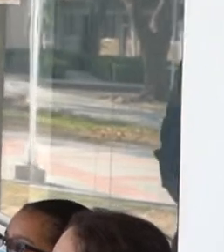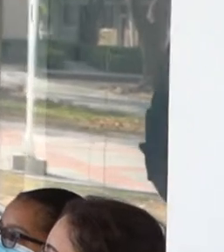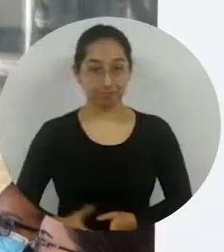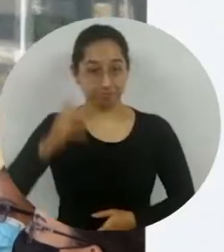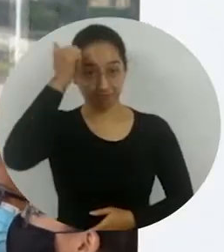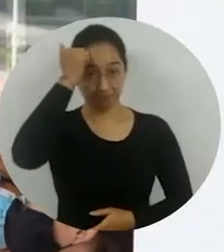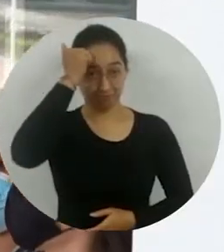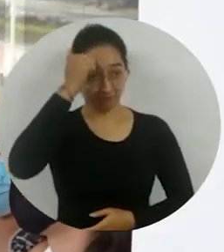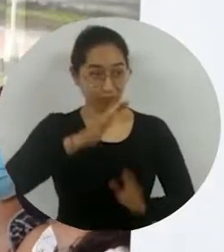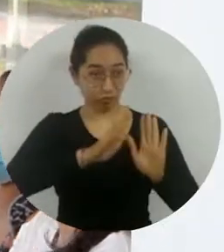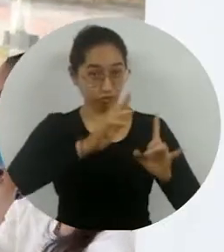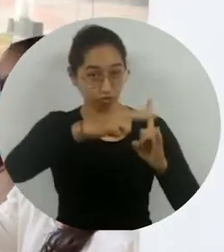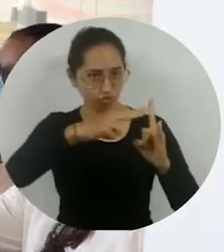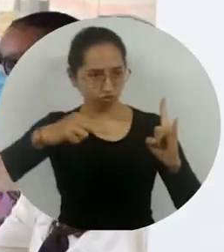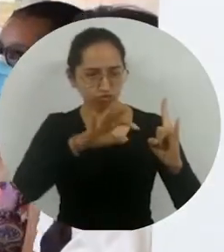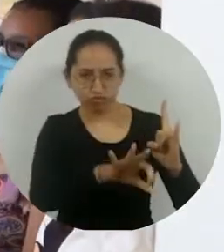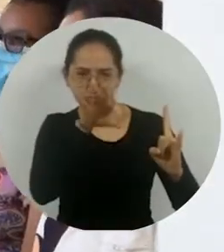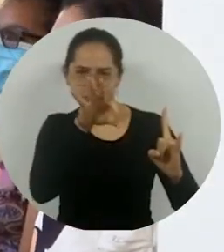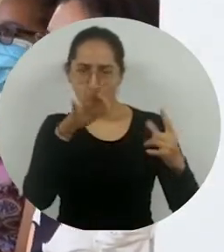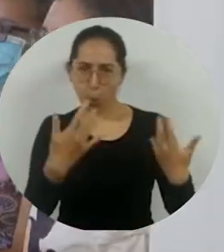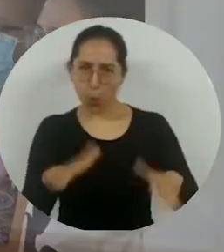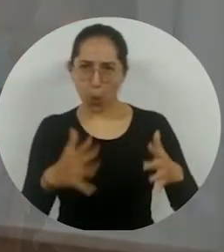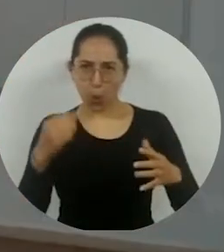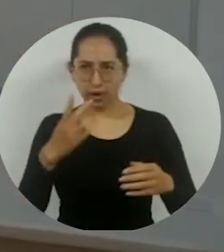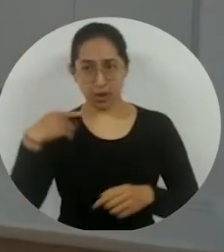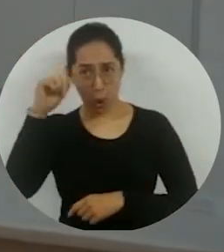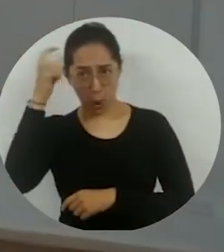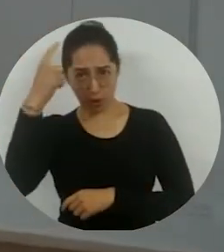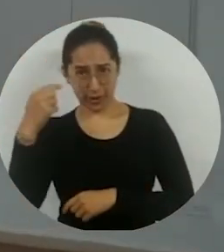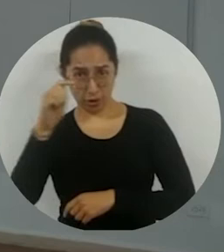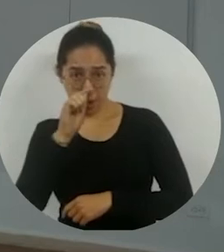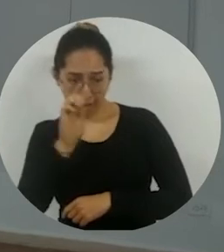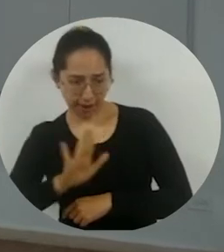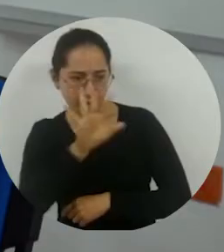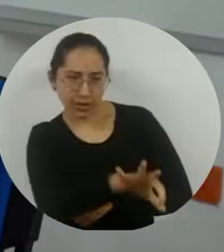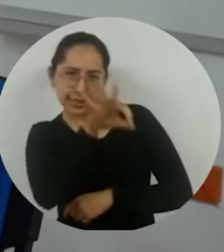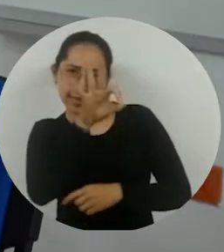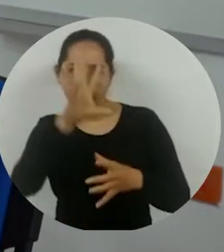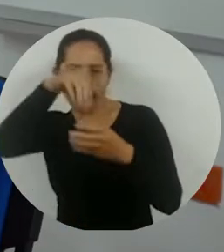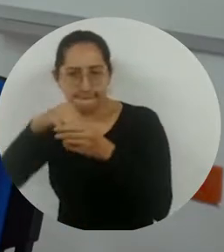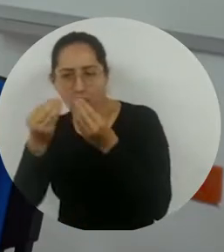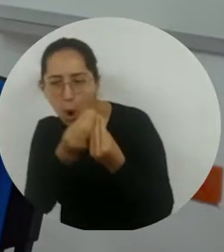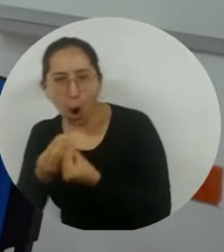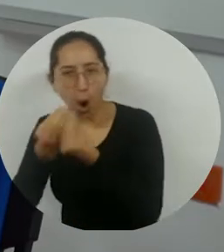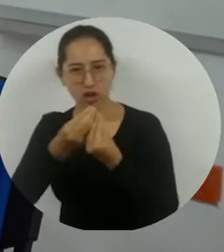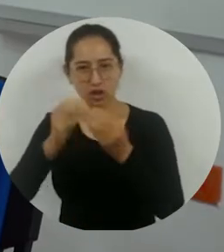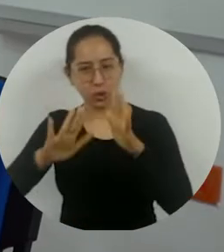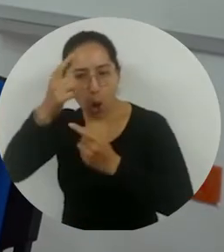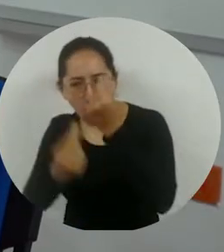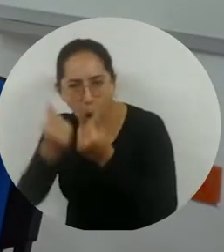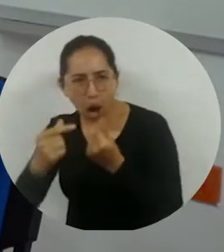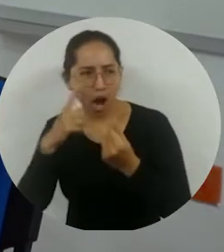Docente de la Universidad del Magdalena fue designado por el Gobierno Nacional como presidente del Consejo Técnico de la Contaduría. Su